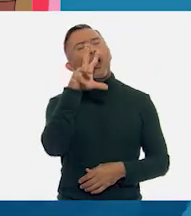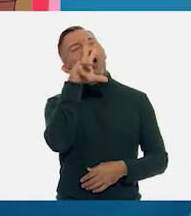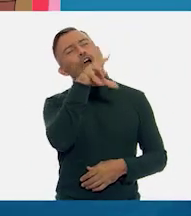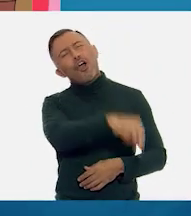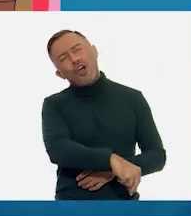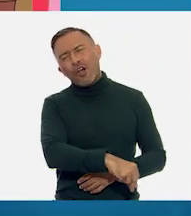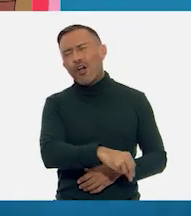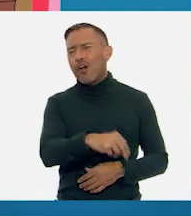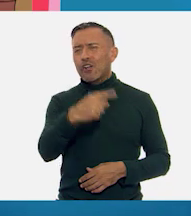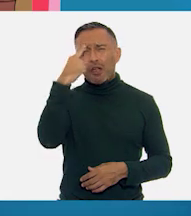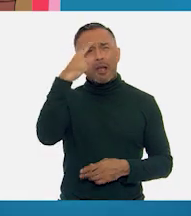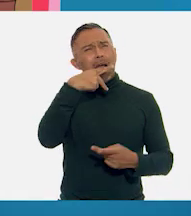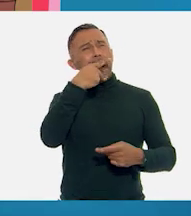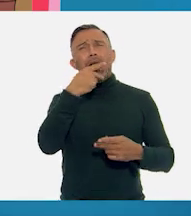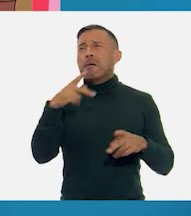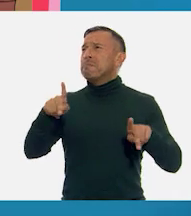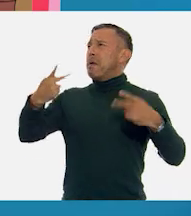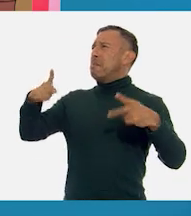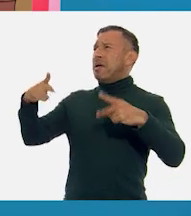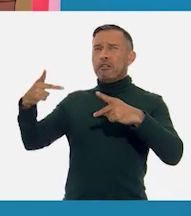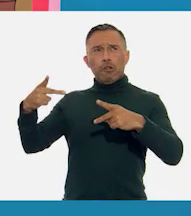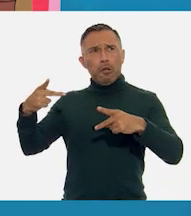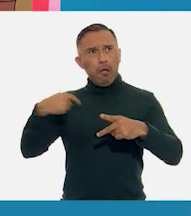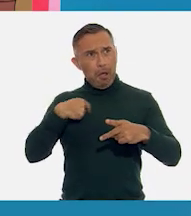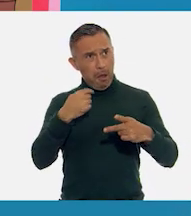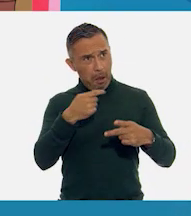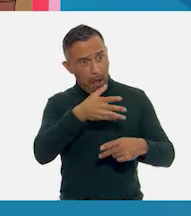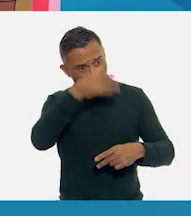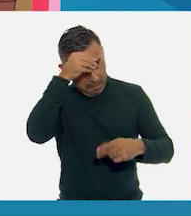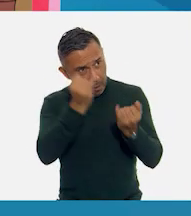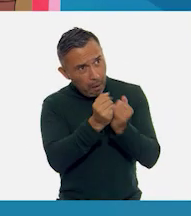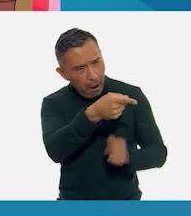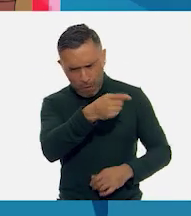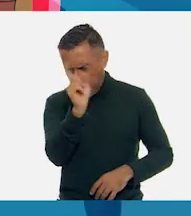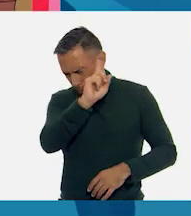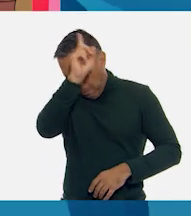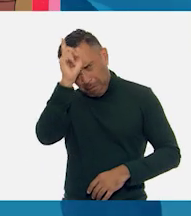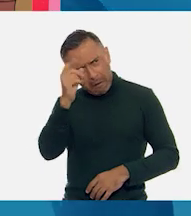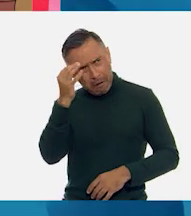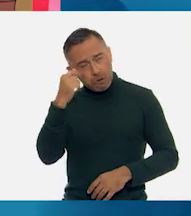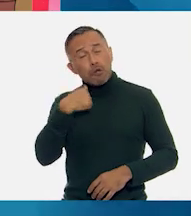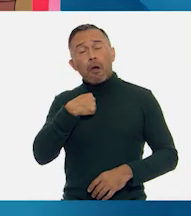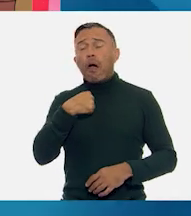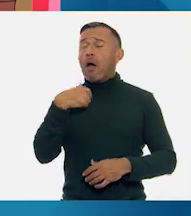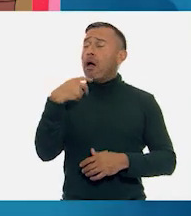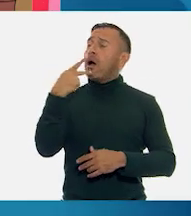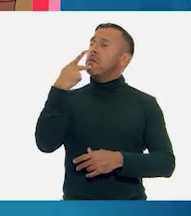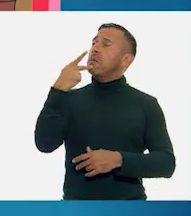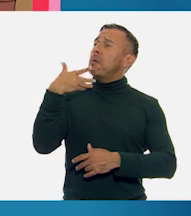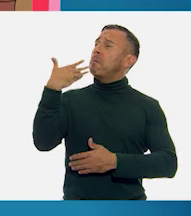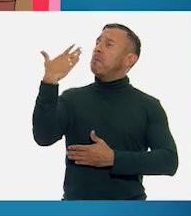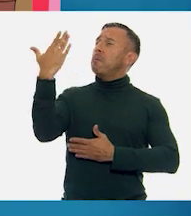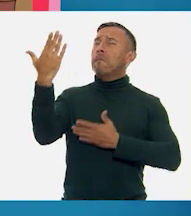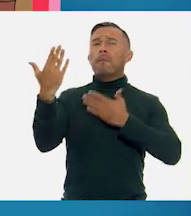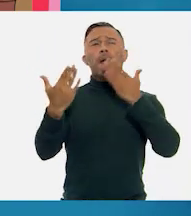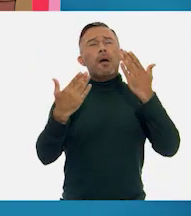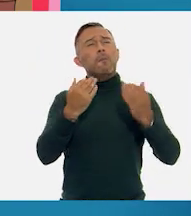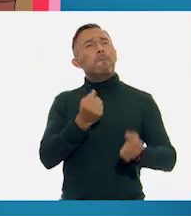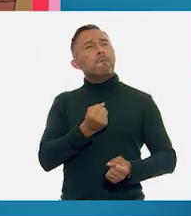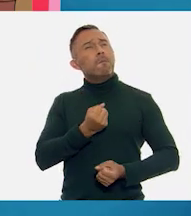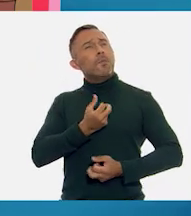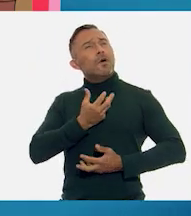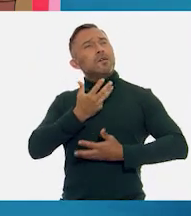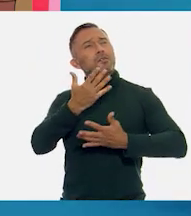vendiendo, don Leopoldo? Pues ni que fuera usted. Estoy recitando el poema Romance en